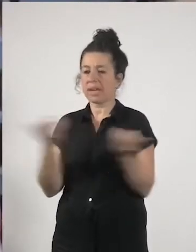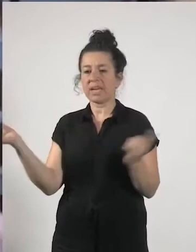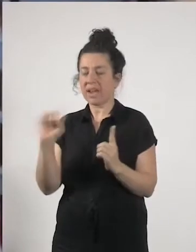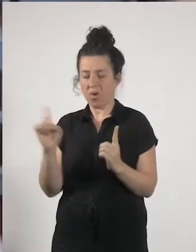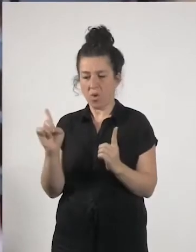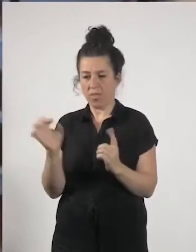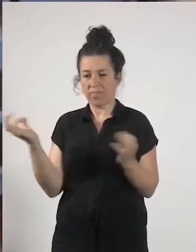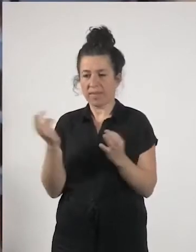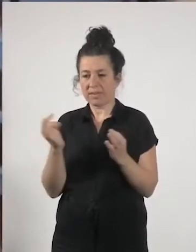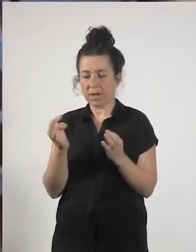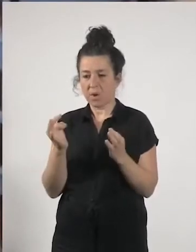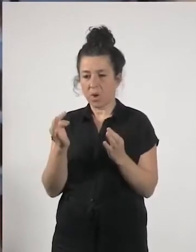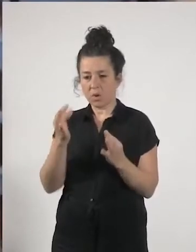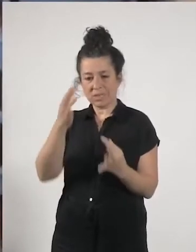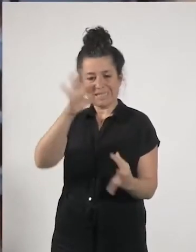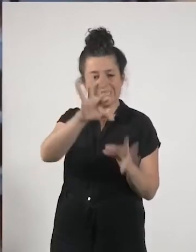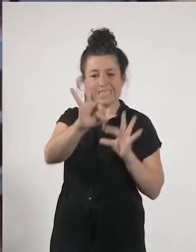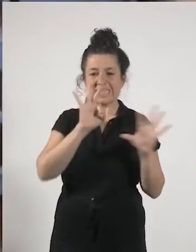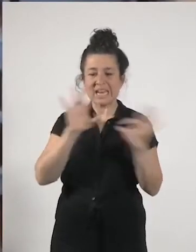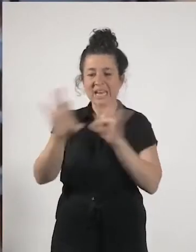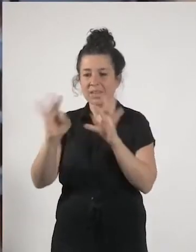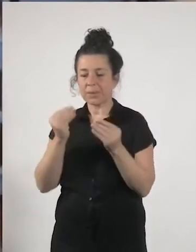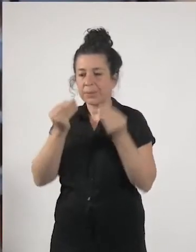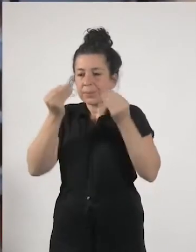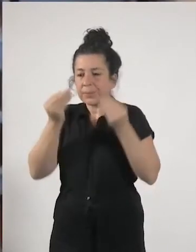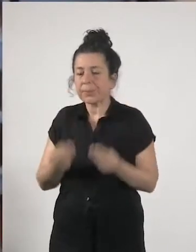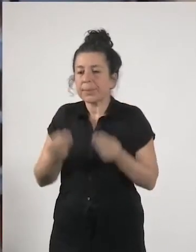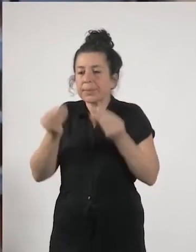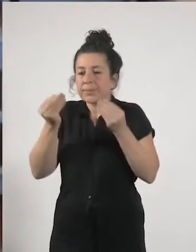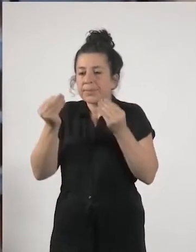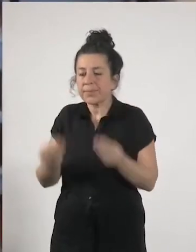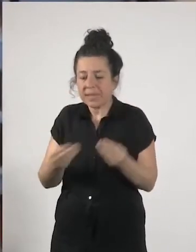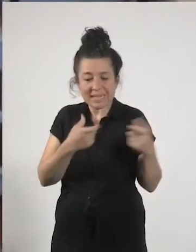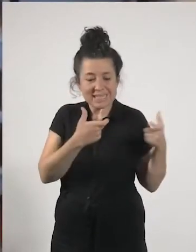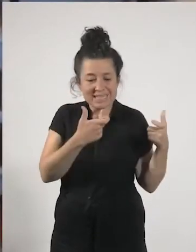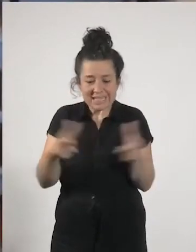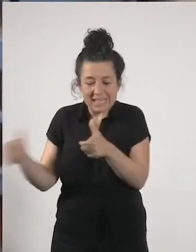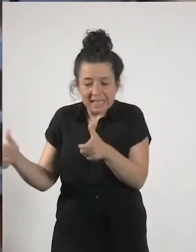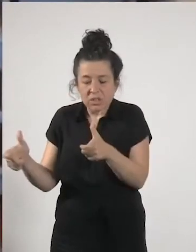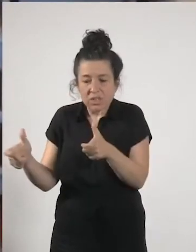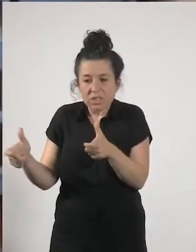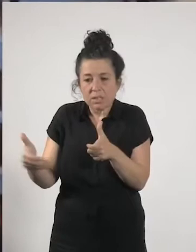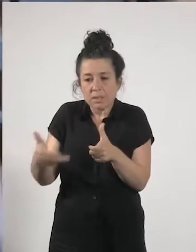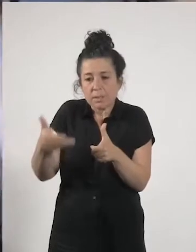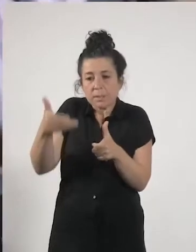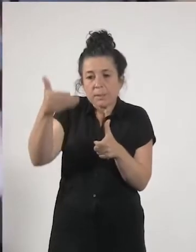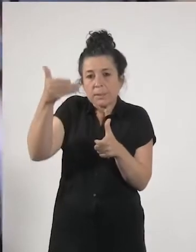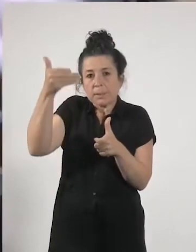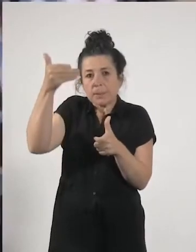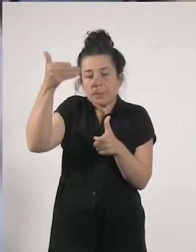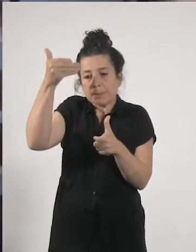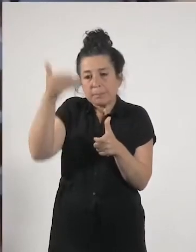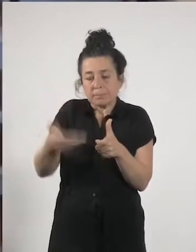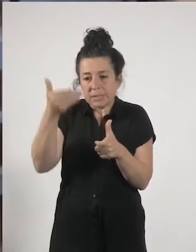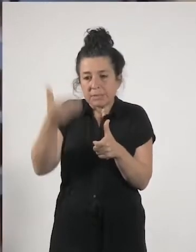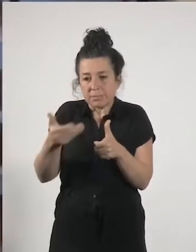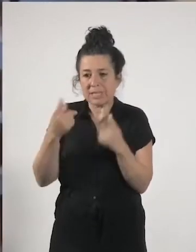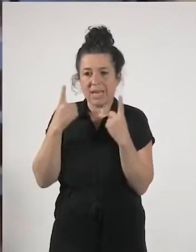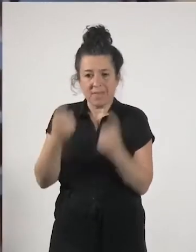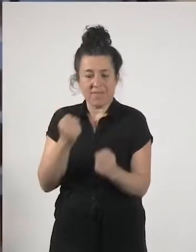seleccionar cuáles son los sectores por los que hay que apostar que aparte de